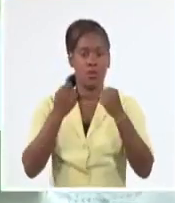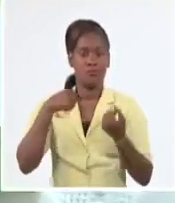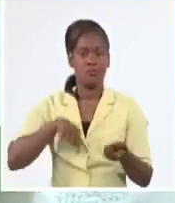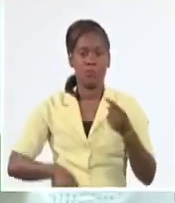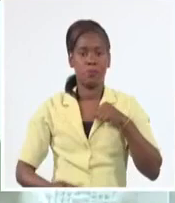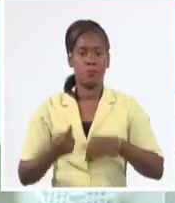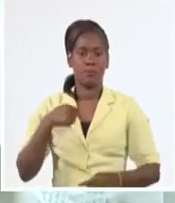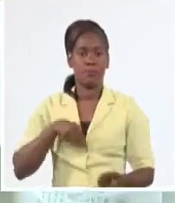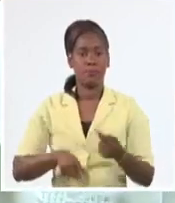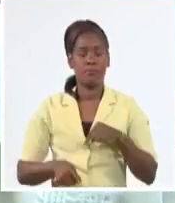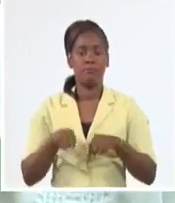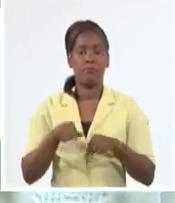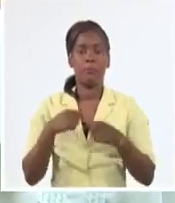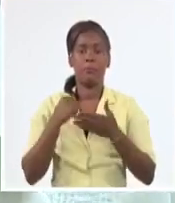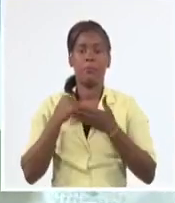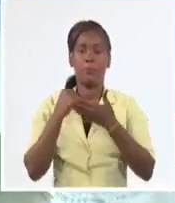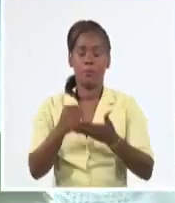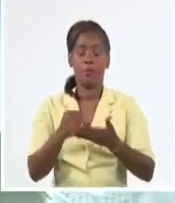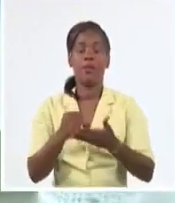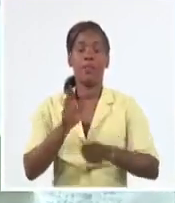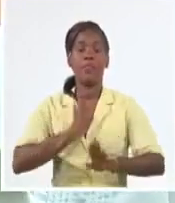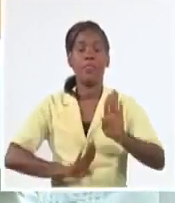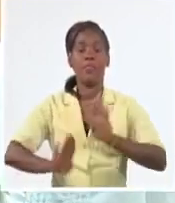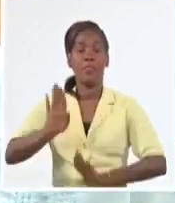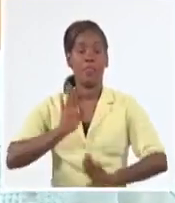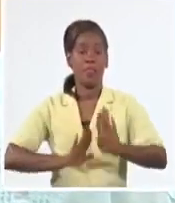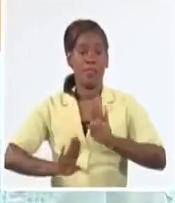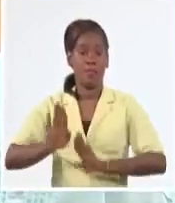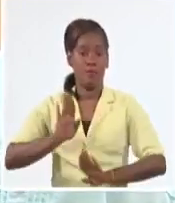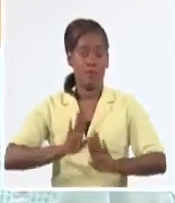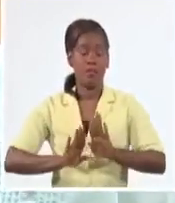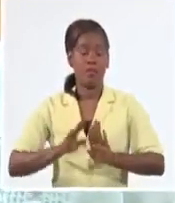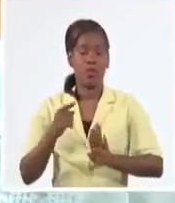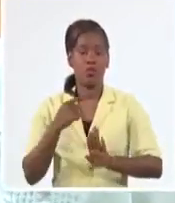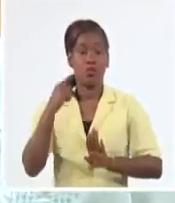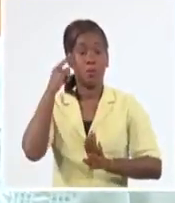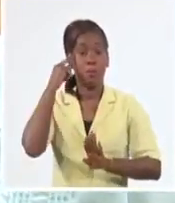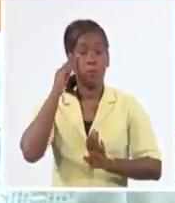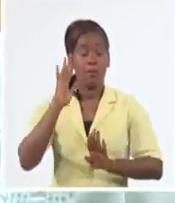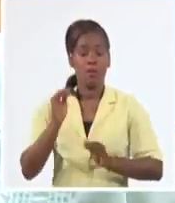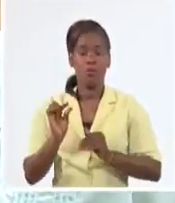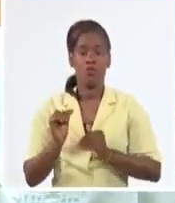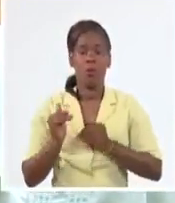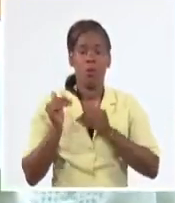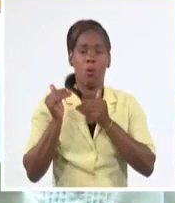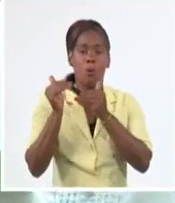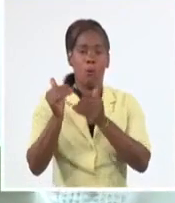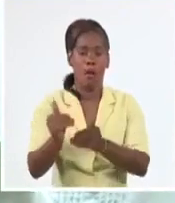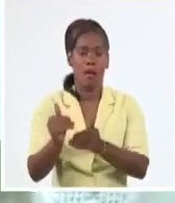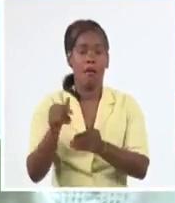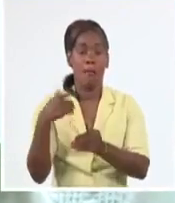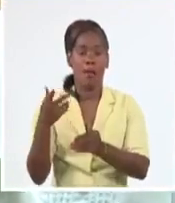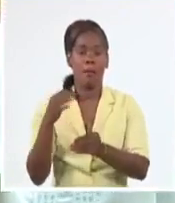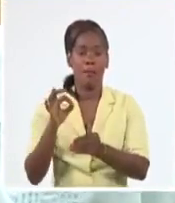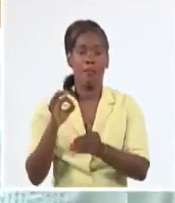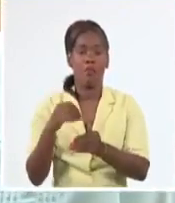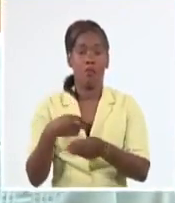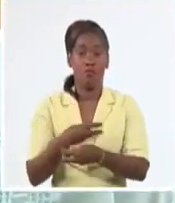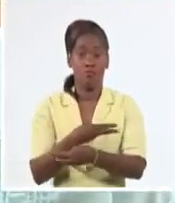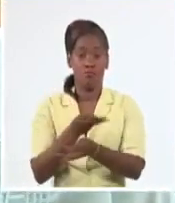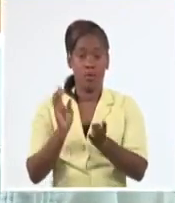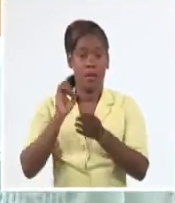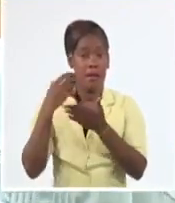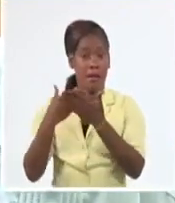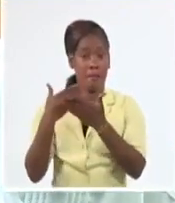por otras vacunas. Por lo tanto, nosotros aspiramos a extender el uso de Soberana Plus. Una vez que le entreguemos ahora al CEME los